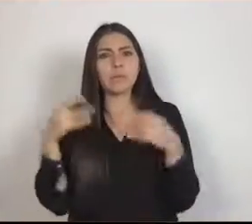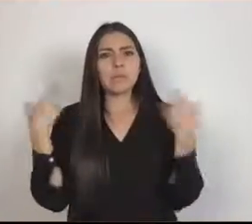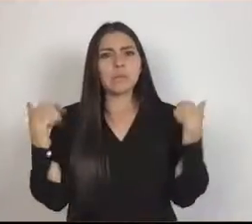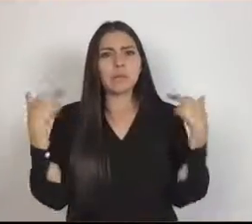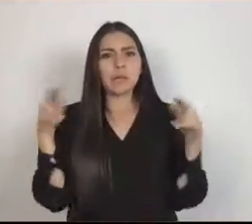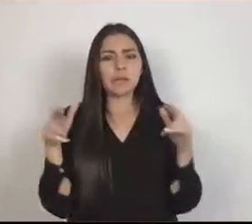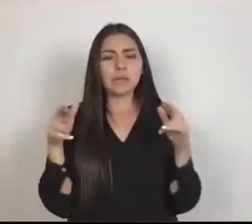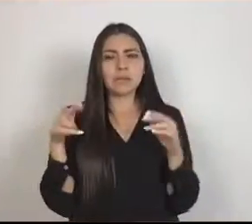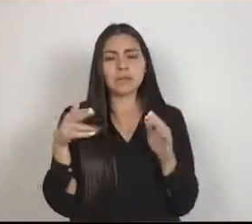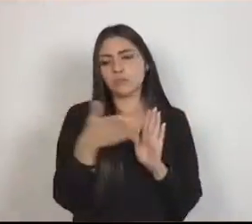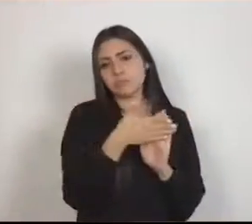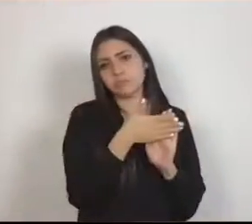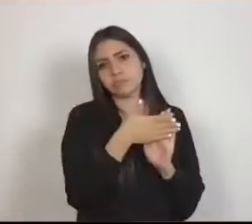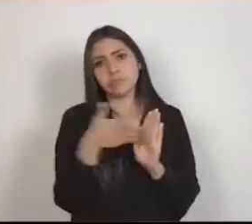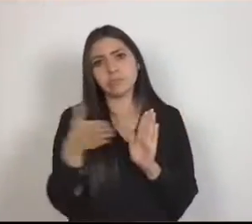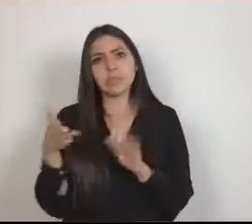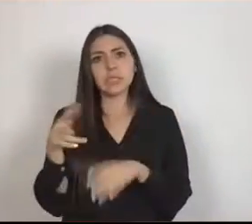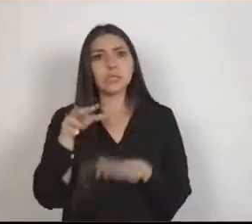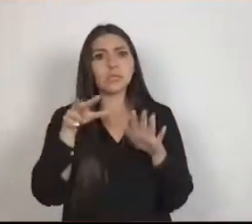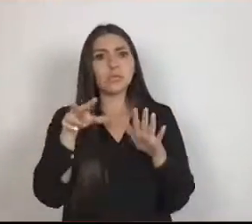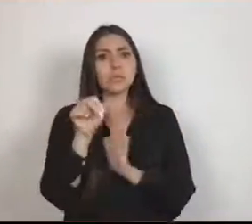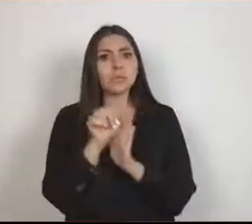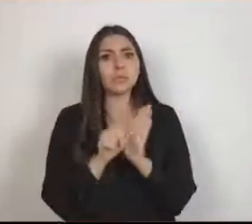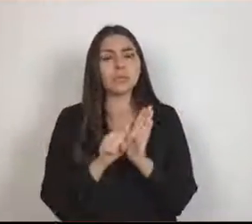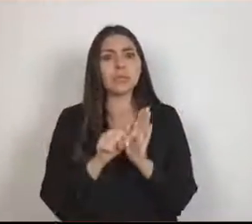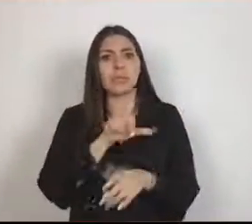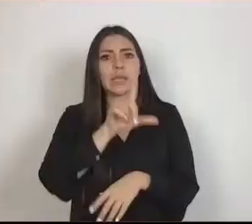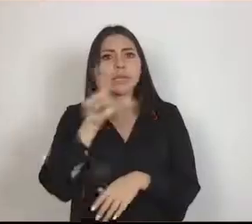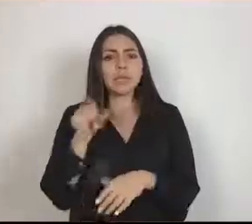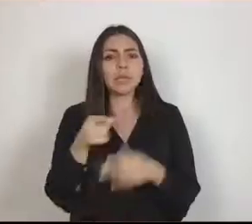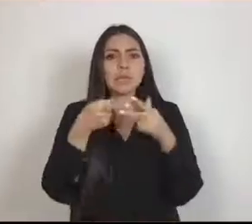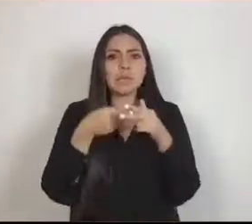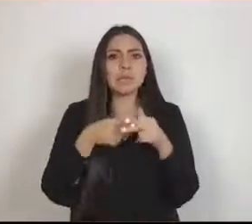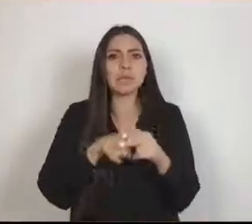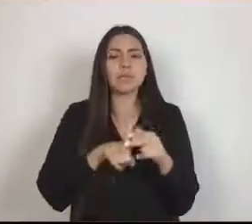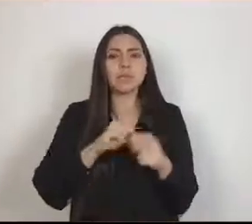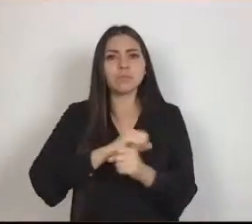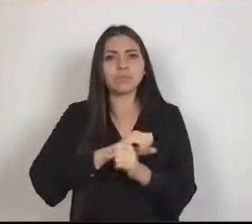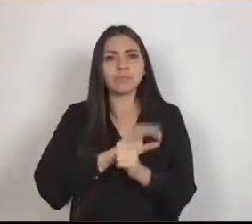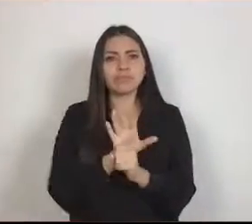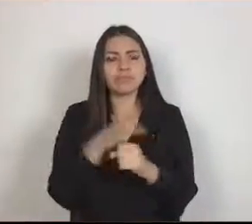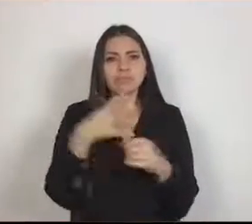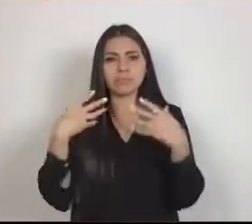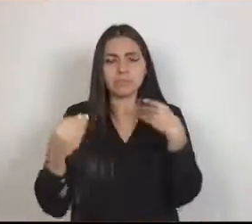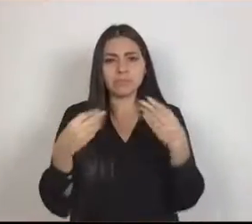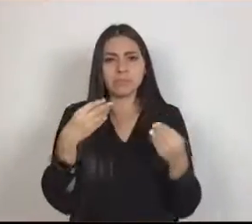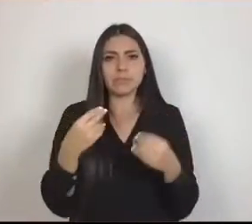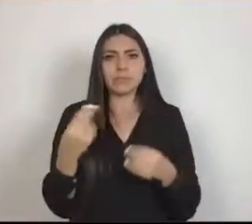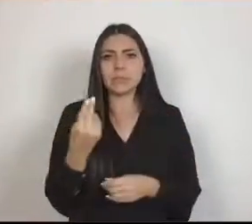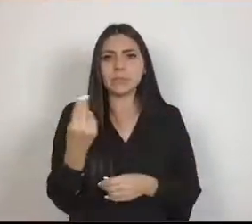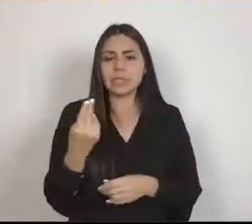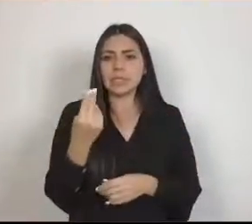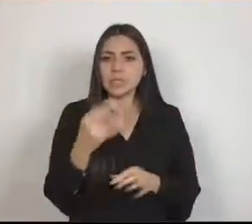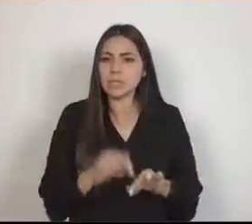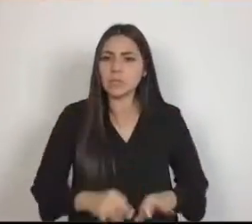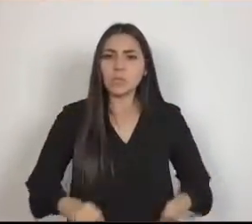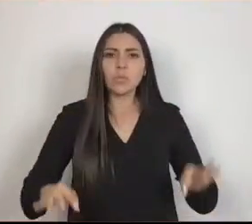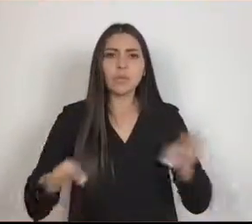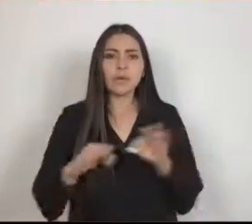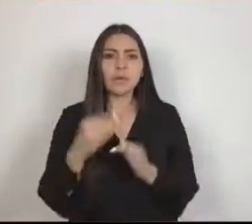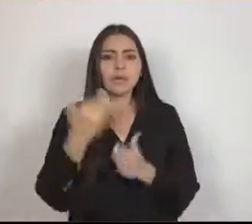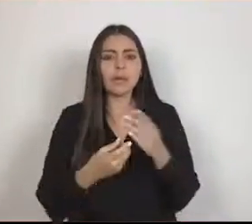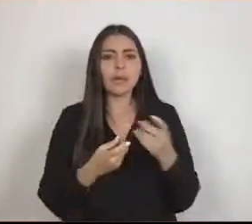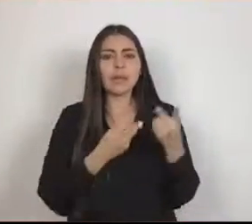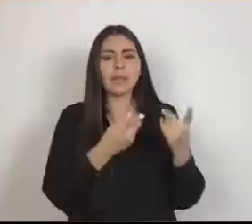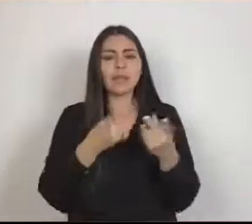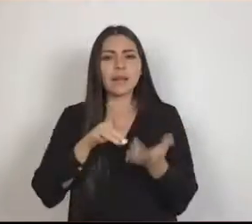de que comenzara la pandemia, resaltando sobre todo el apoyo que se debe proporcionar a las más de